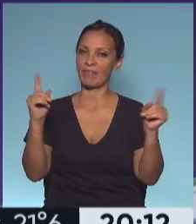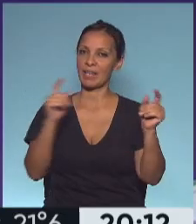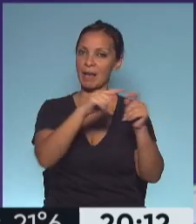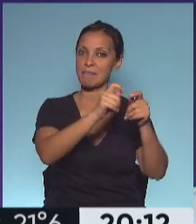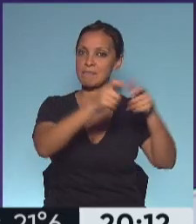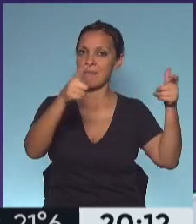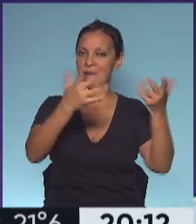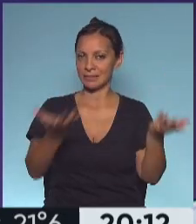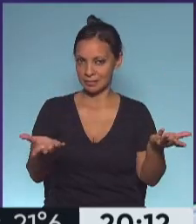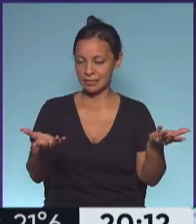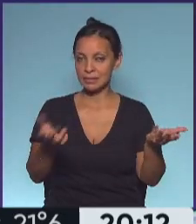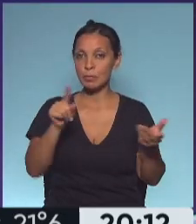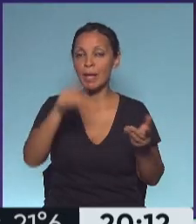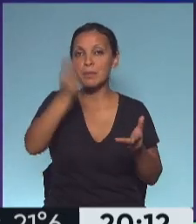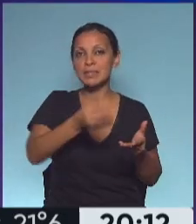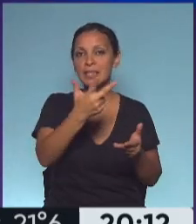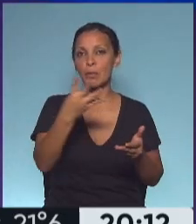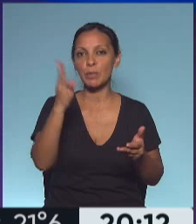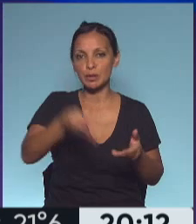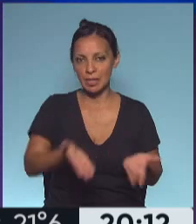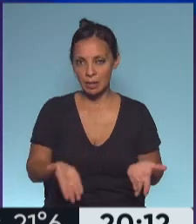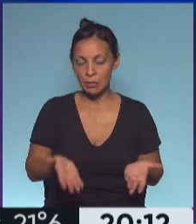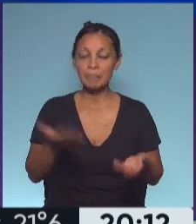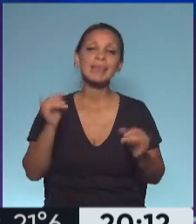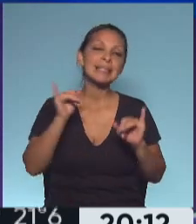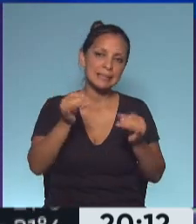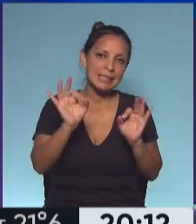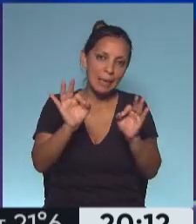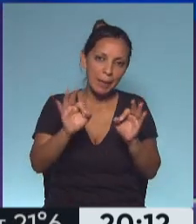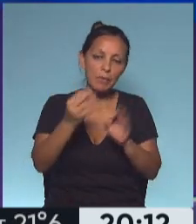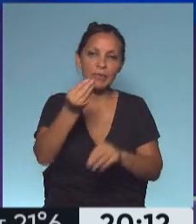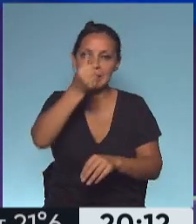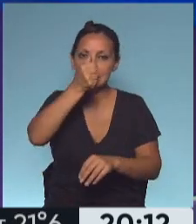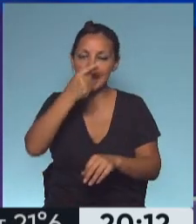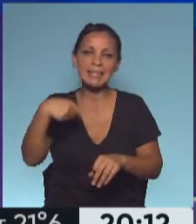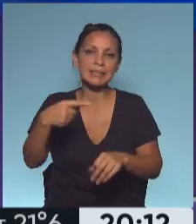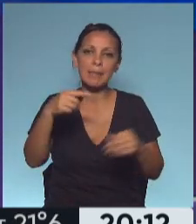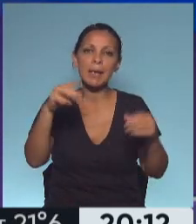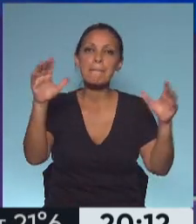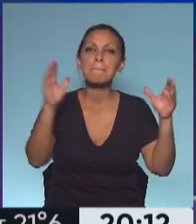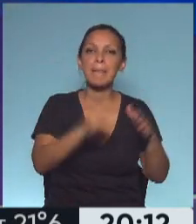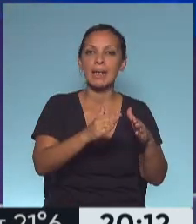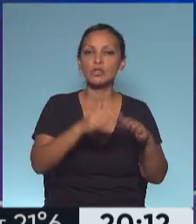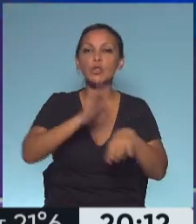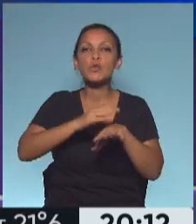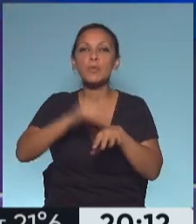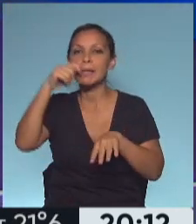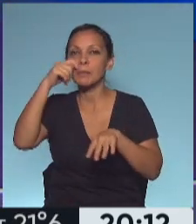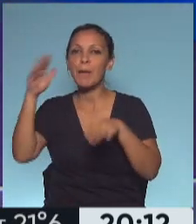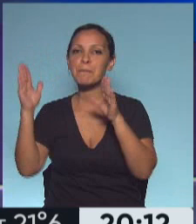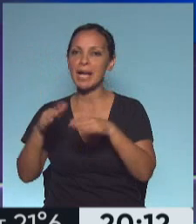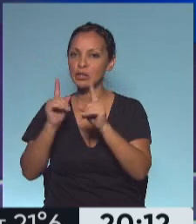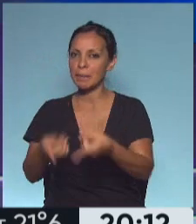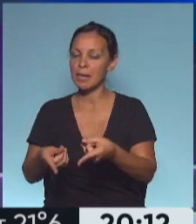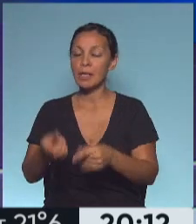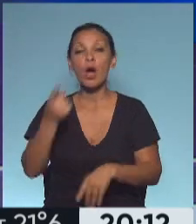hablando de una tasa del 34% aproximadamente. Exactamente. Los fines de semana, como ustedes ya saben, siempre los números son más bajos. Porque bajan los testeos. Hay que tener cuidado con la cantidad